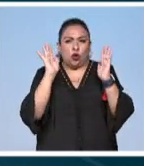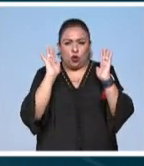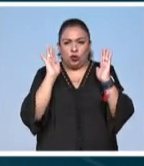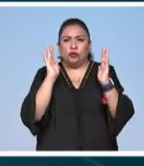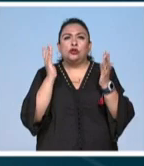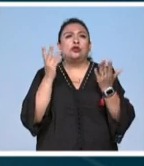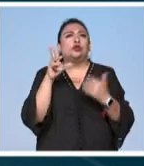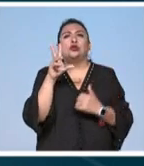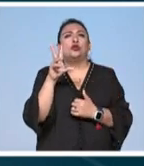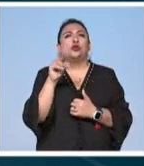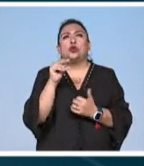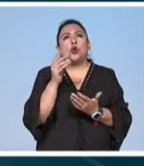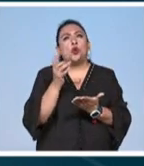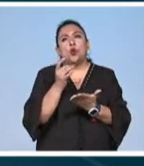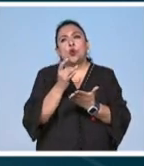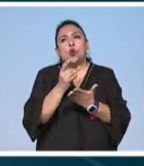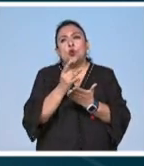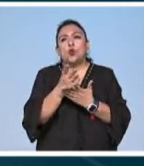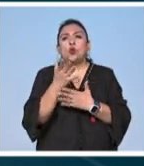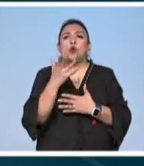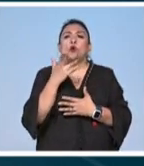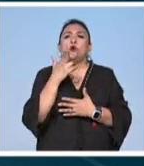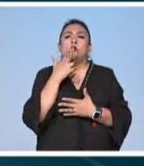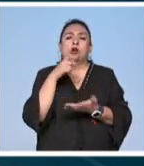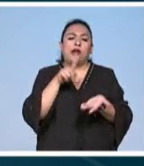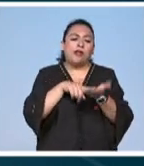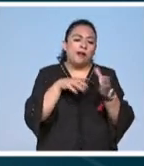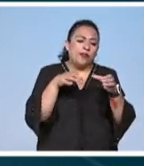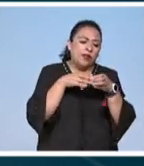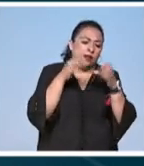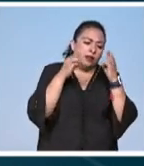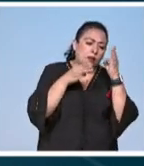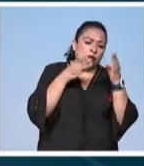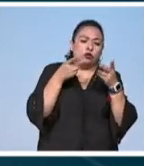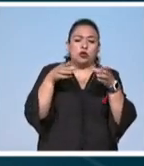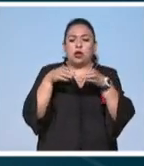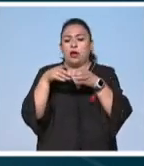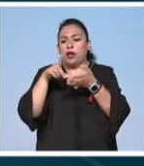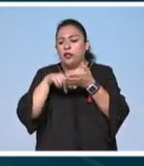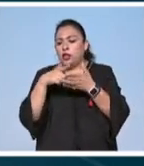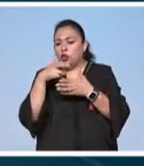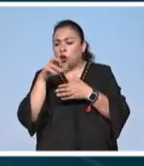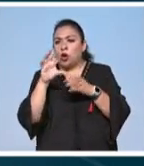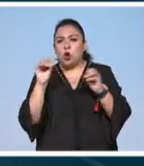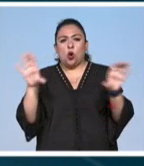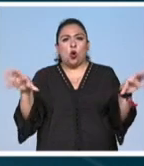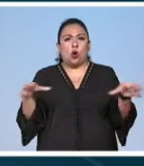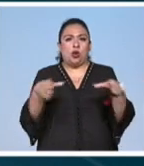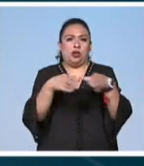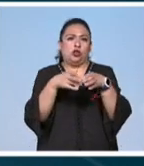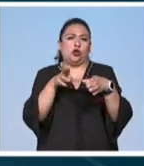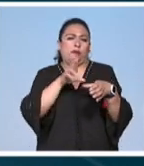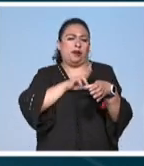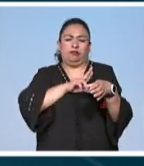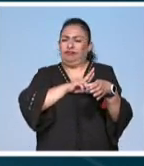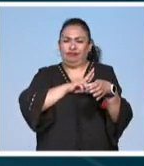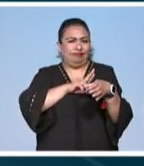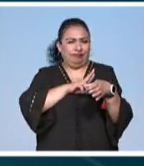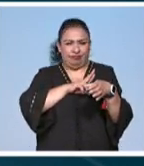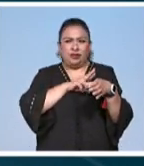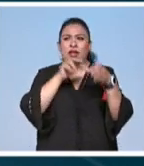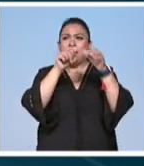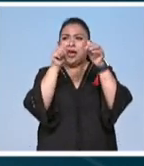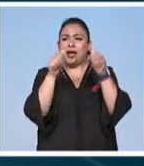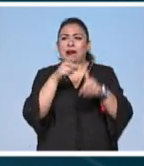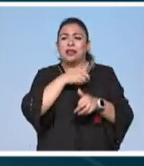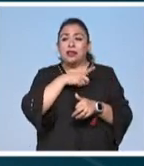solo únicamente encerrado en los museos en las galerías o en las colecciones de particulares que el